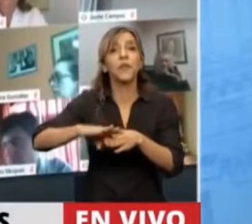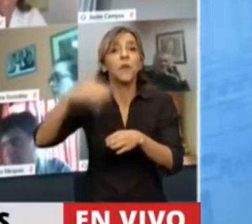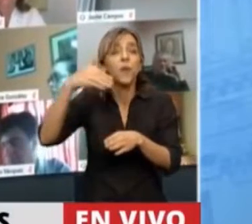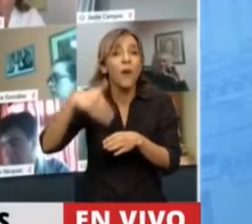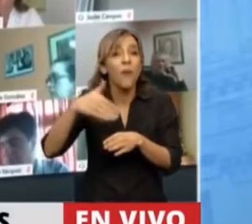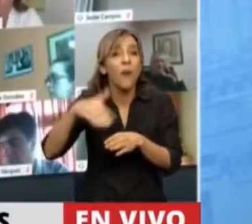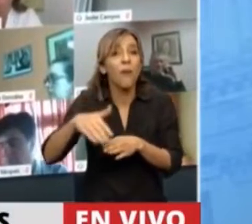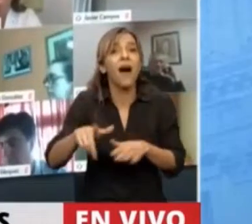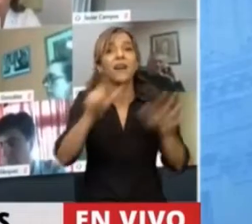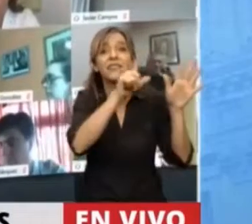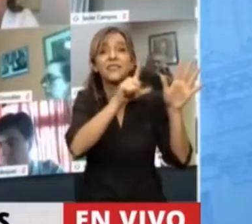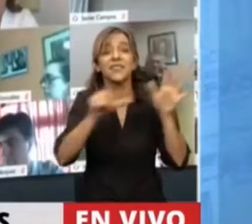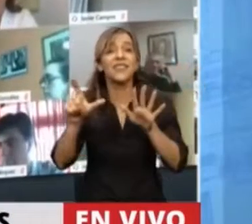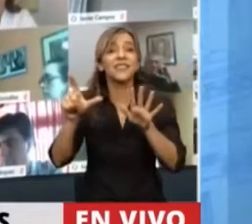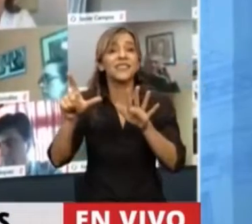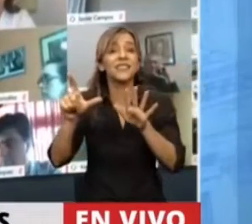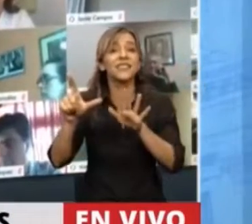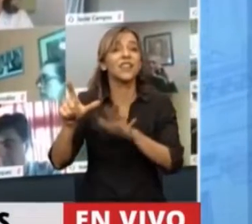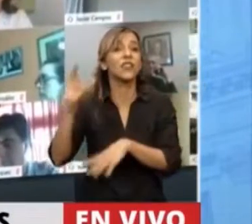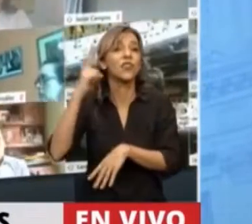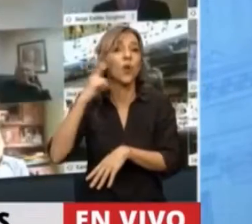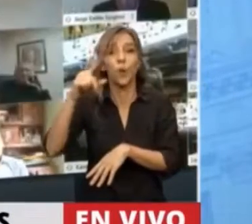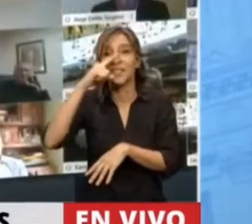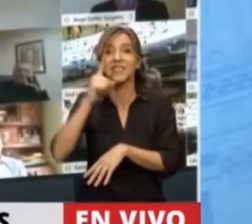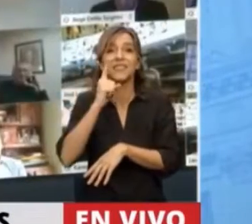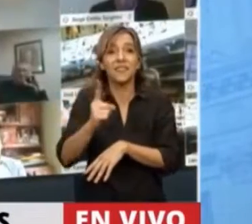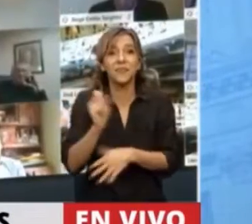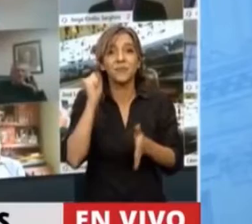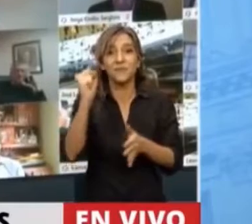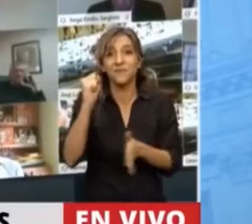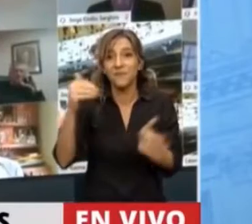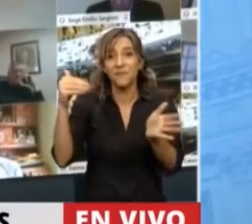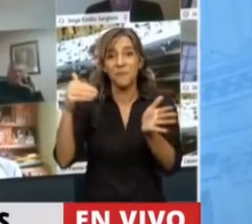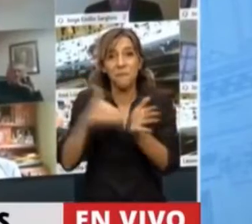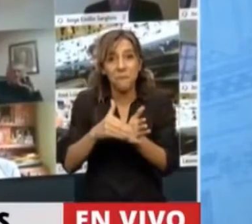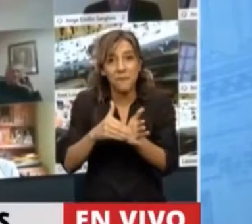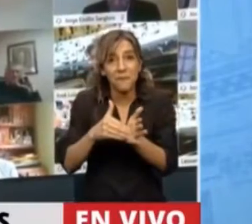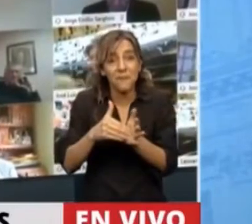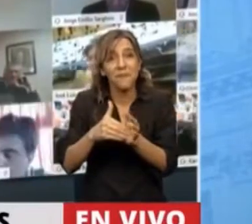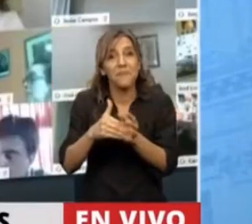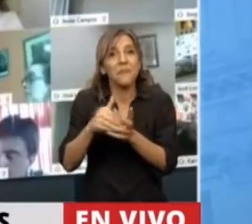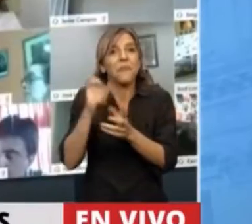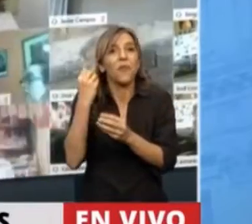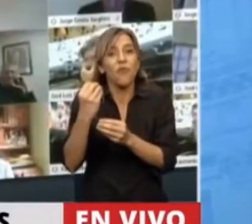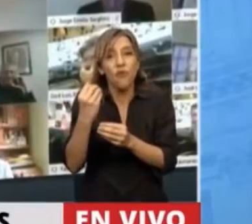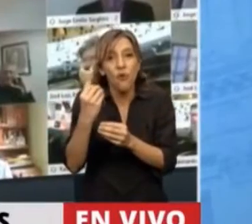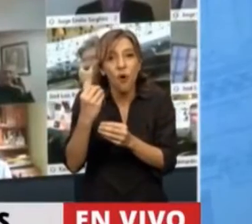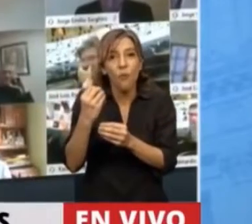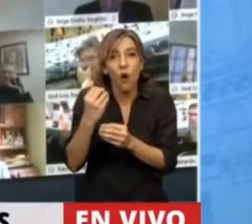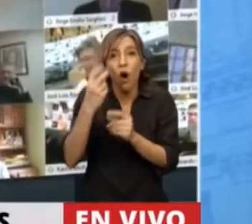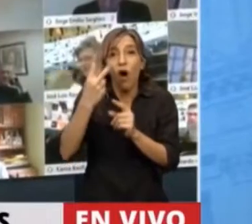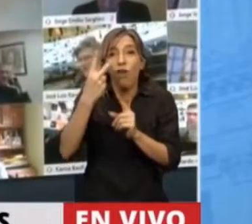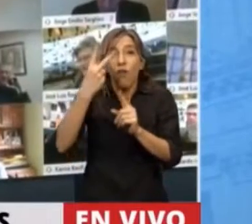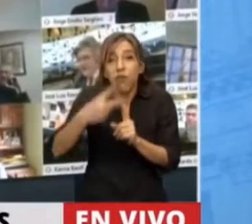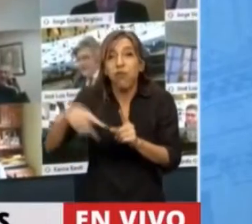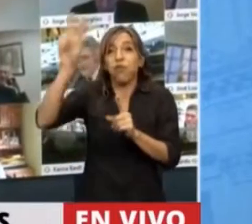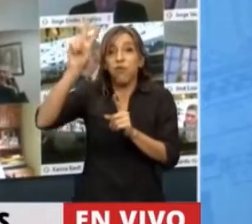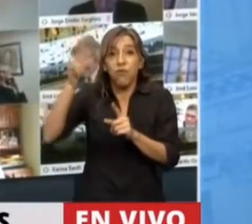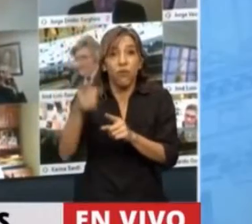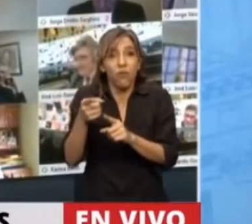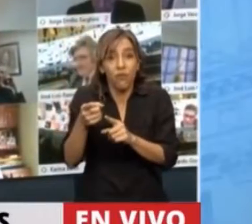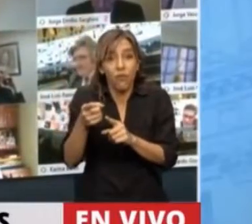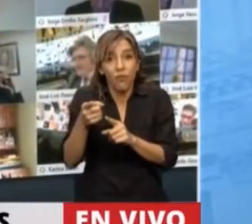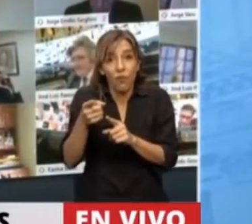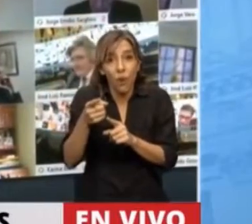a significar 797 mil millones de pesos, dos veces y media más que lo que se va a destinar